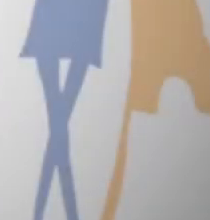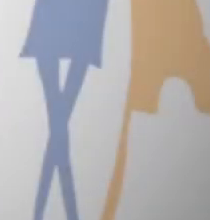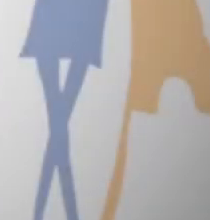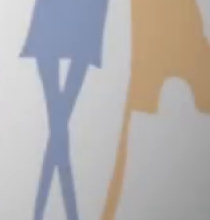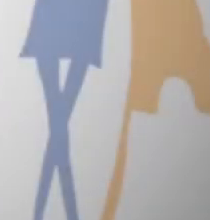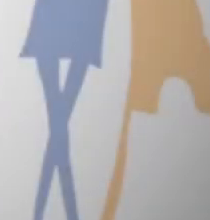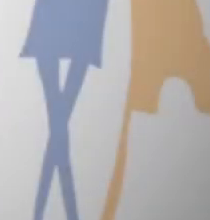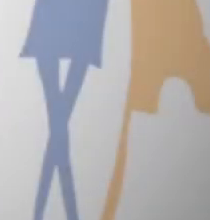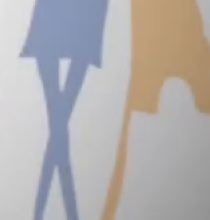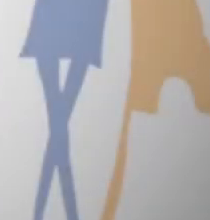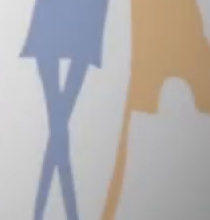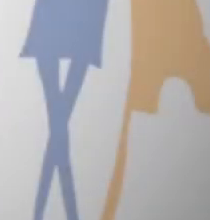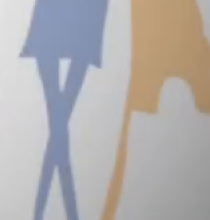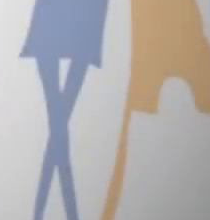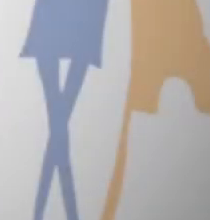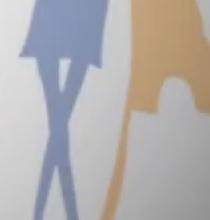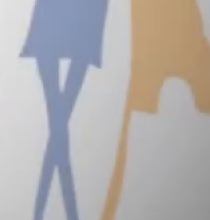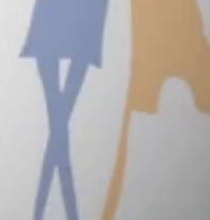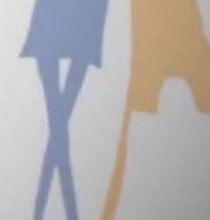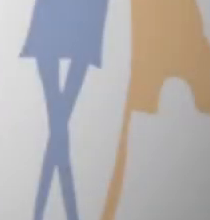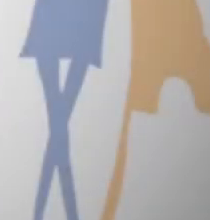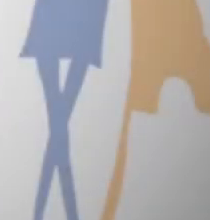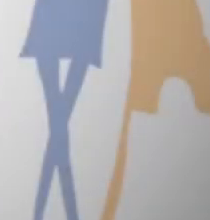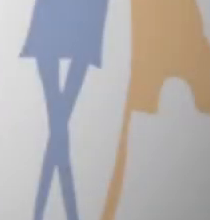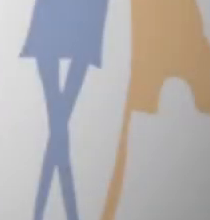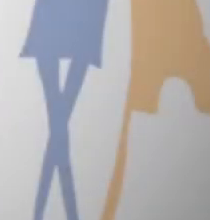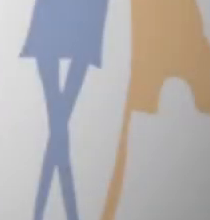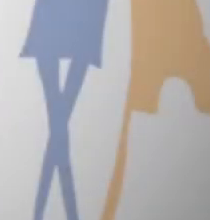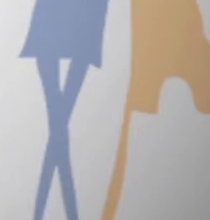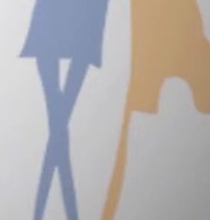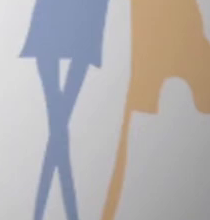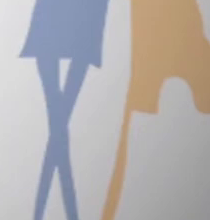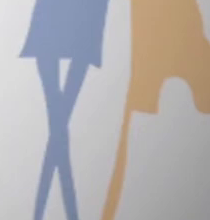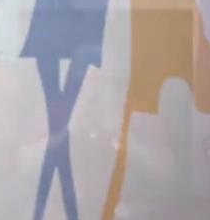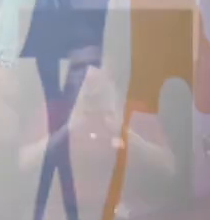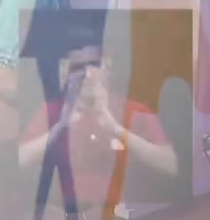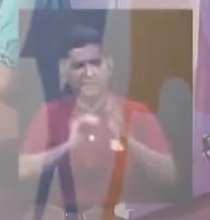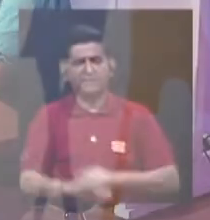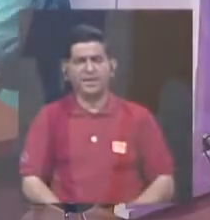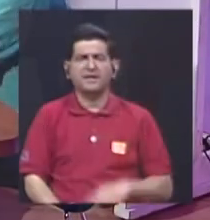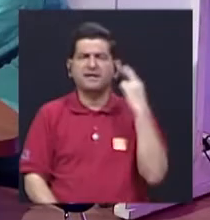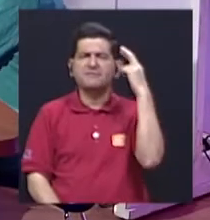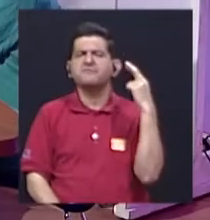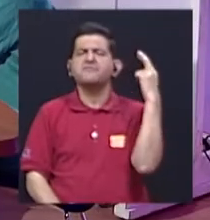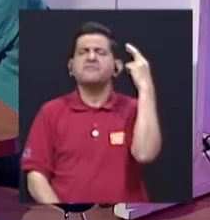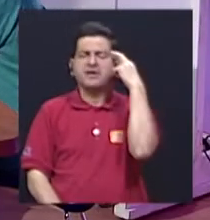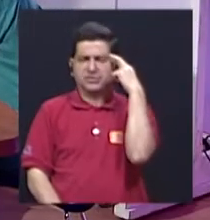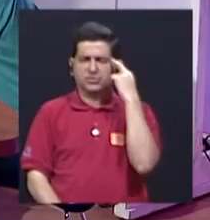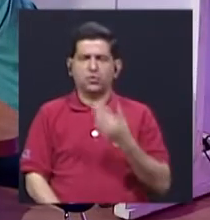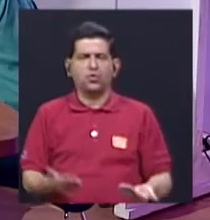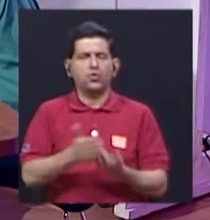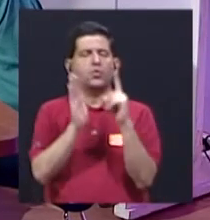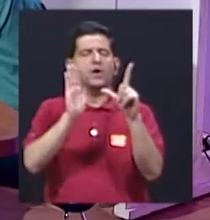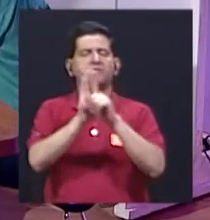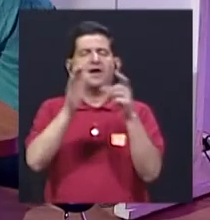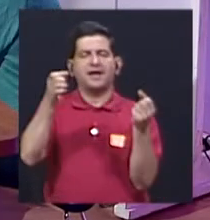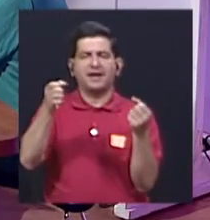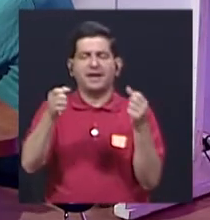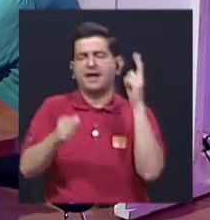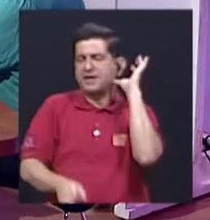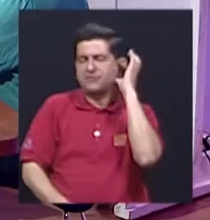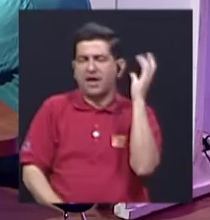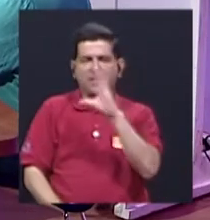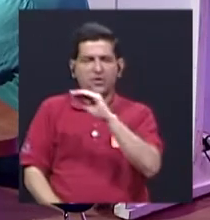Bien, estamos en Miradas Políticas conversando sobre el porqué o para qué una nueva ley de radio